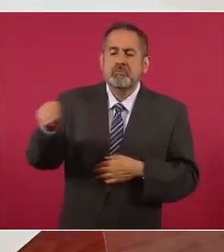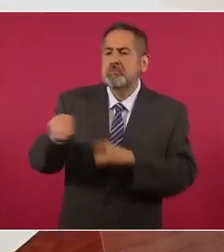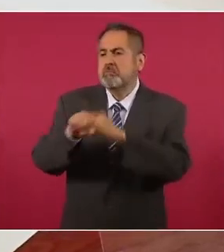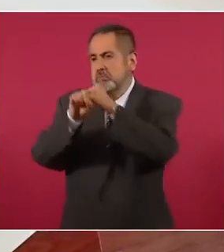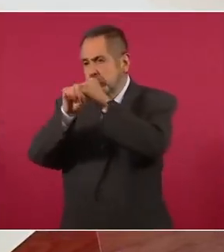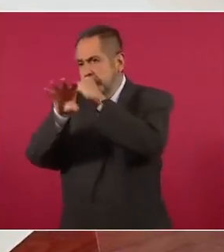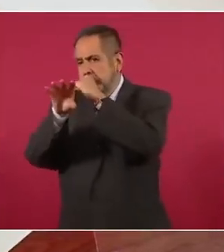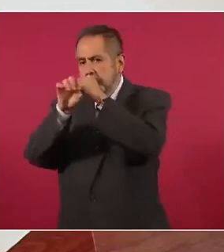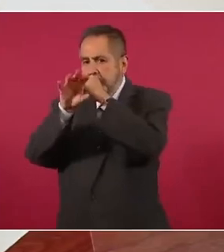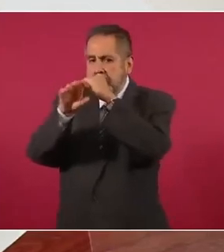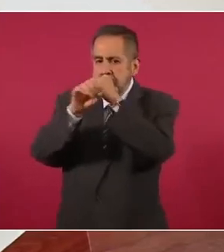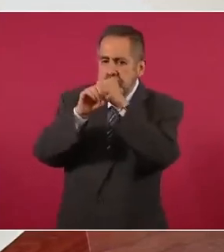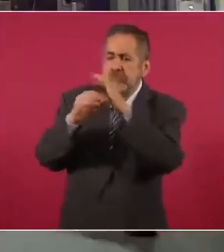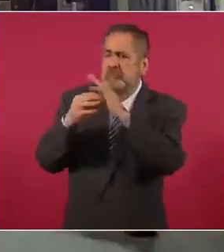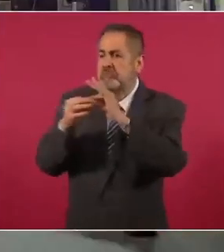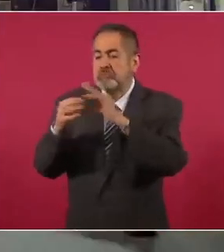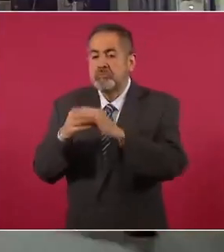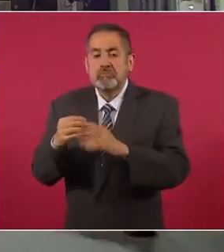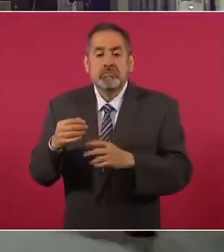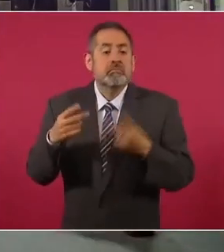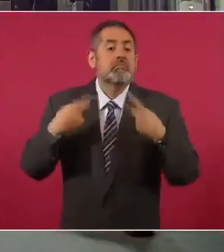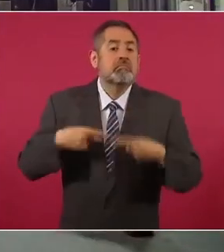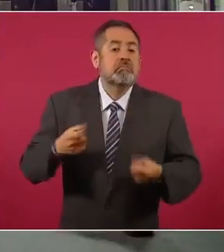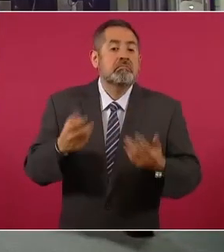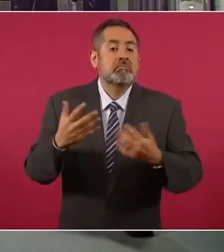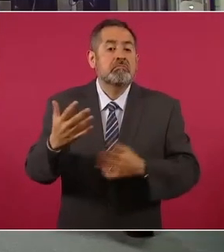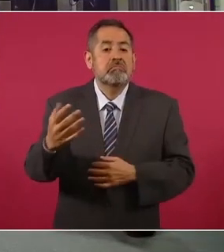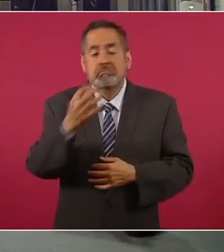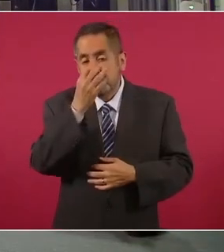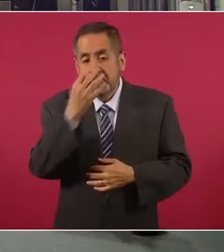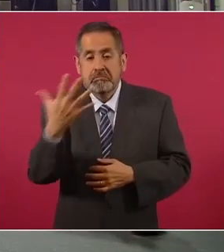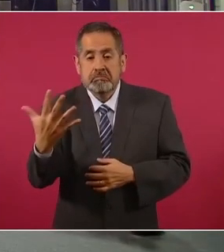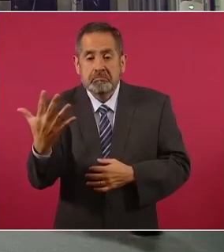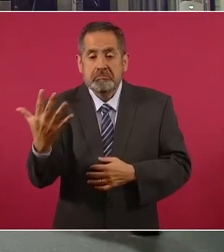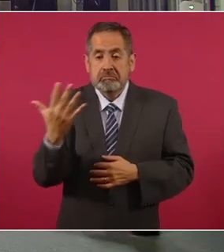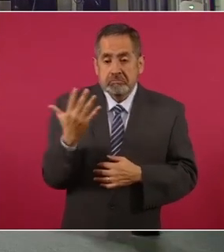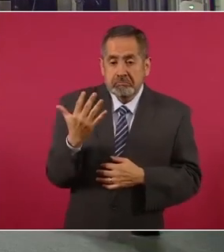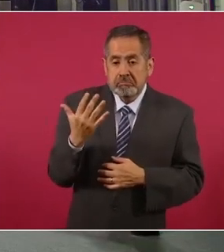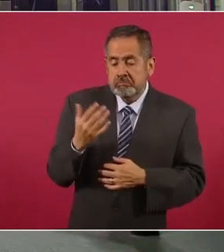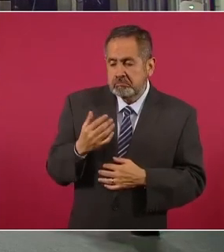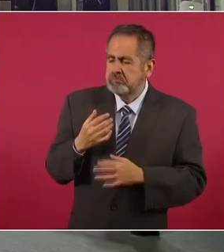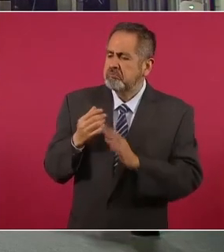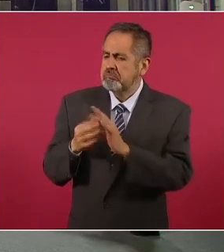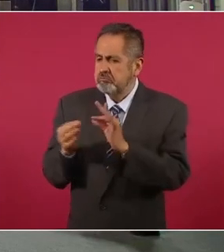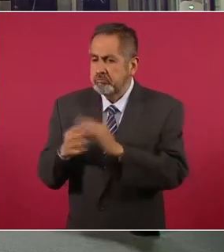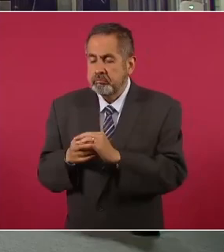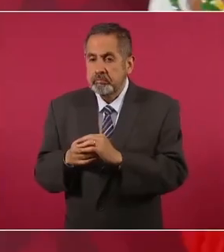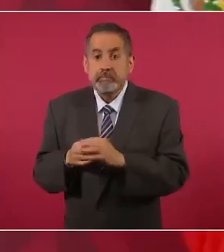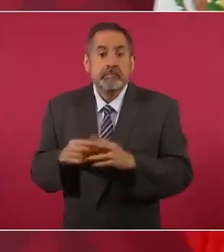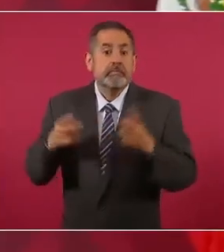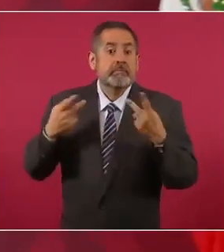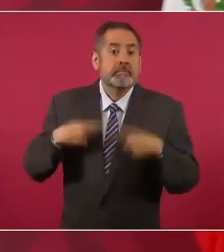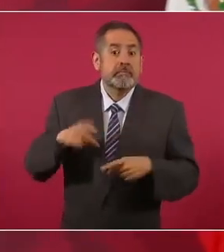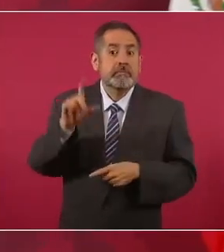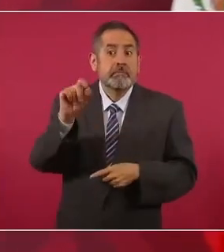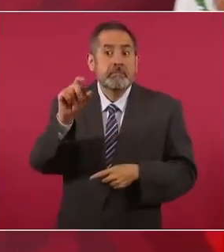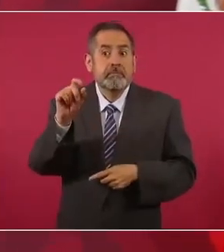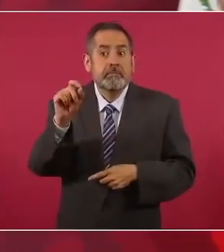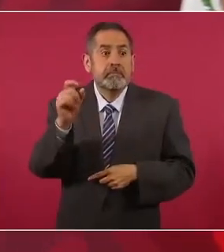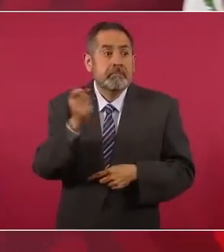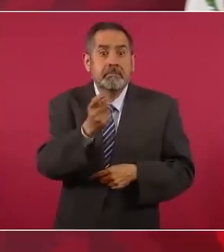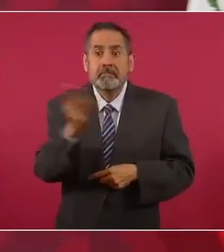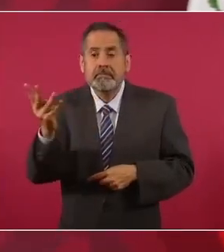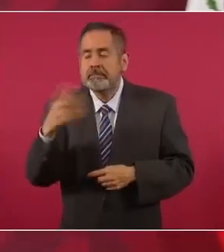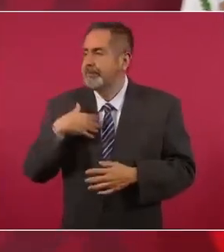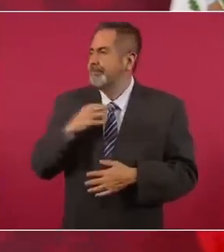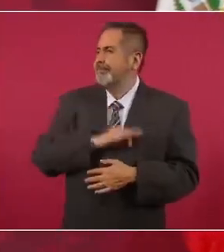y me escuchaban cinco y cuando se acercaban veinte era yo feliz,